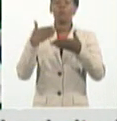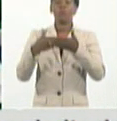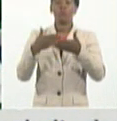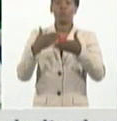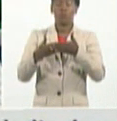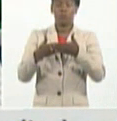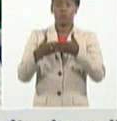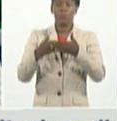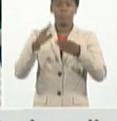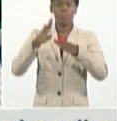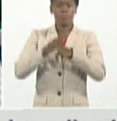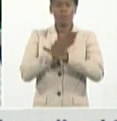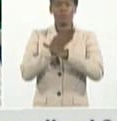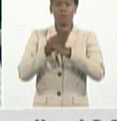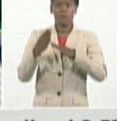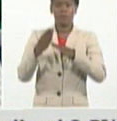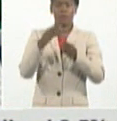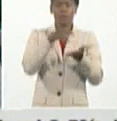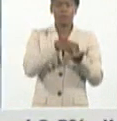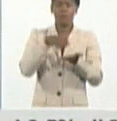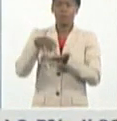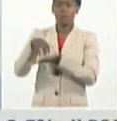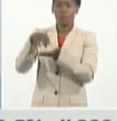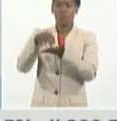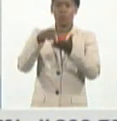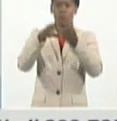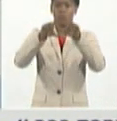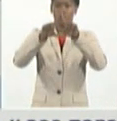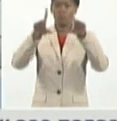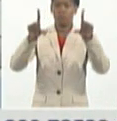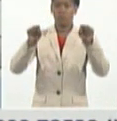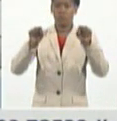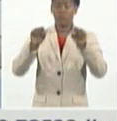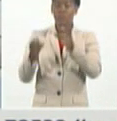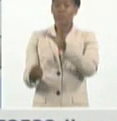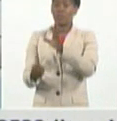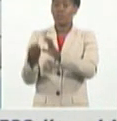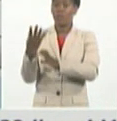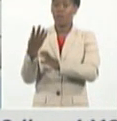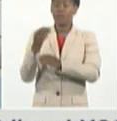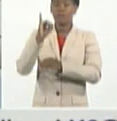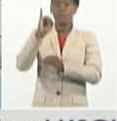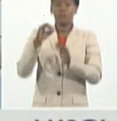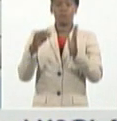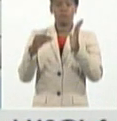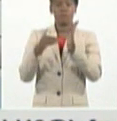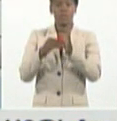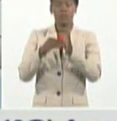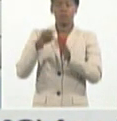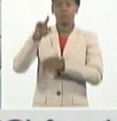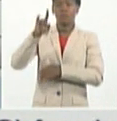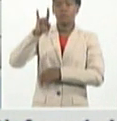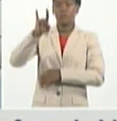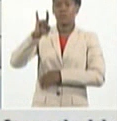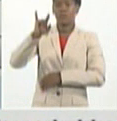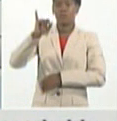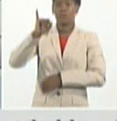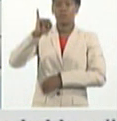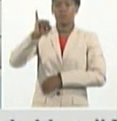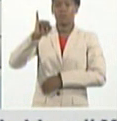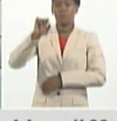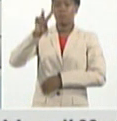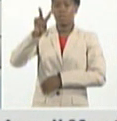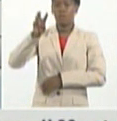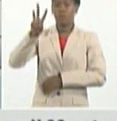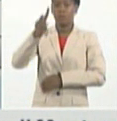diagnosticándose 6.923 personas con COVID-19. Eso hace que el